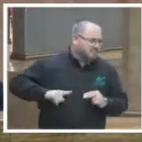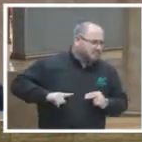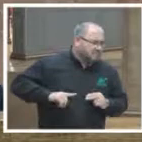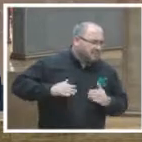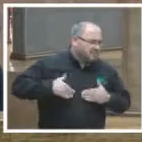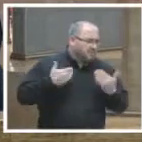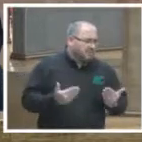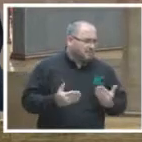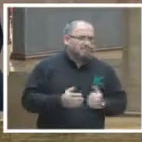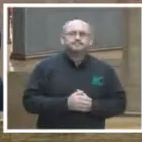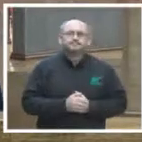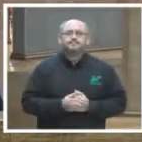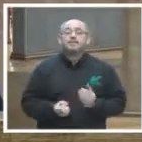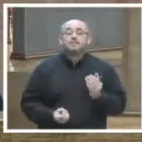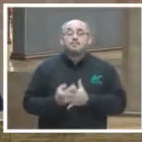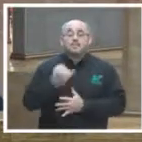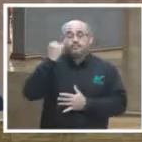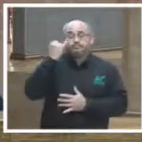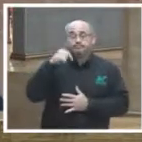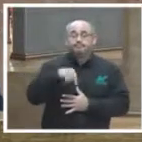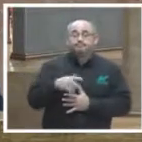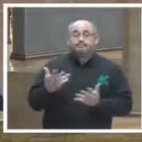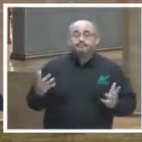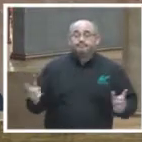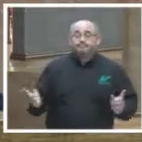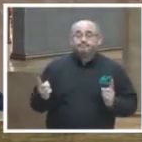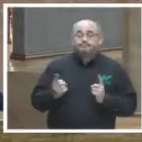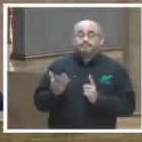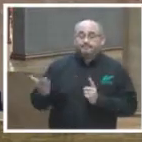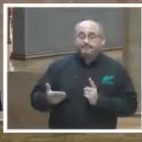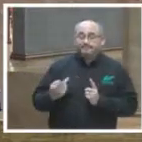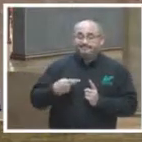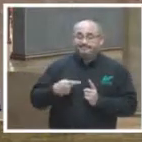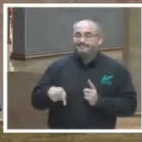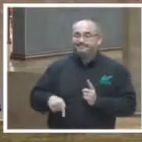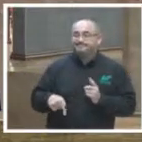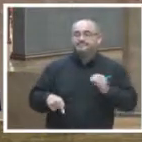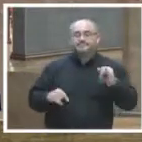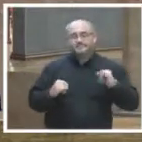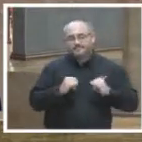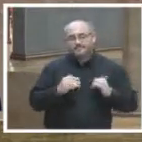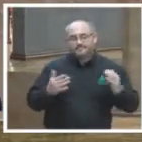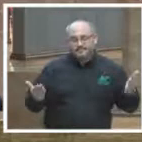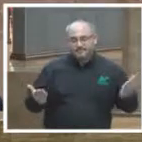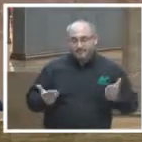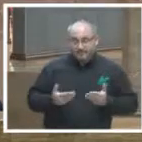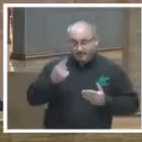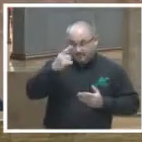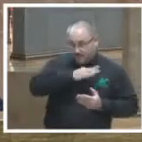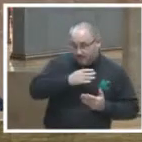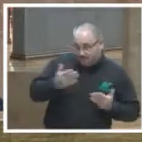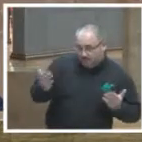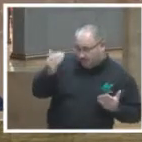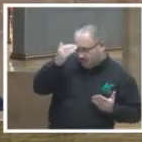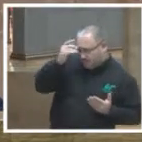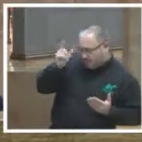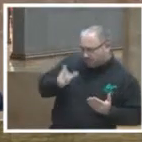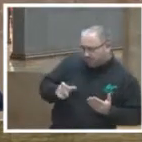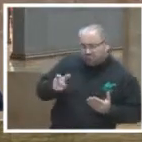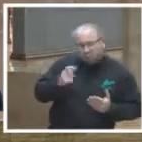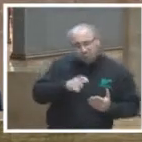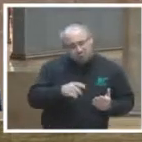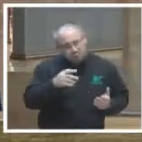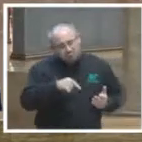Esta nueva doctrina tiene como finalidad acercar a la ciudadanía a los órganos que imparten justicia para que conozcan su actuar